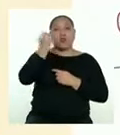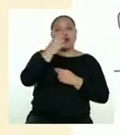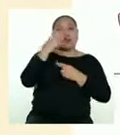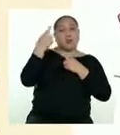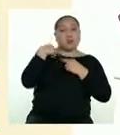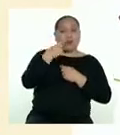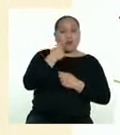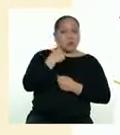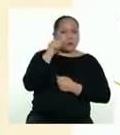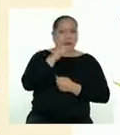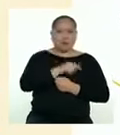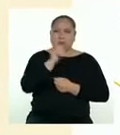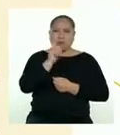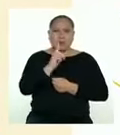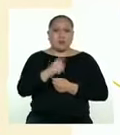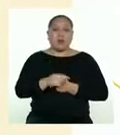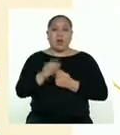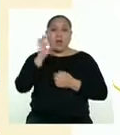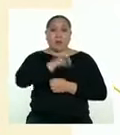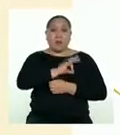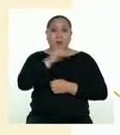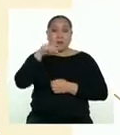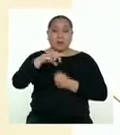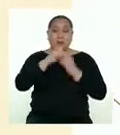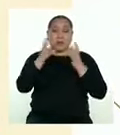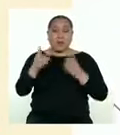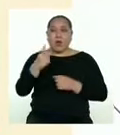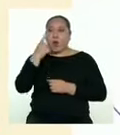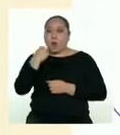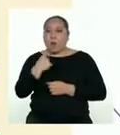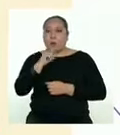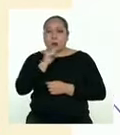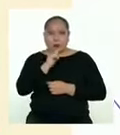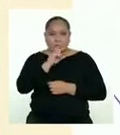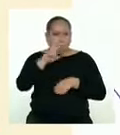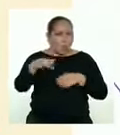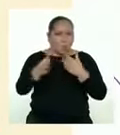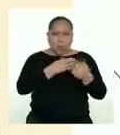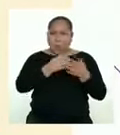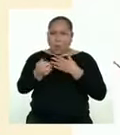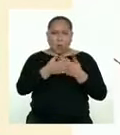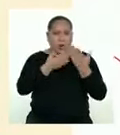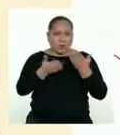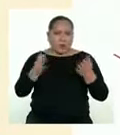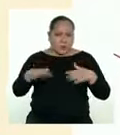para dejar claro que chicas y chicos son capaces de hacer de todo si tienen la oportunidad.